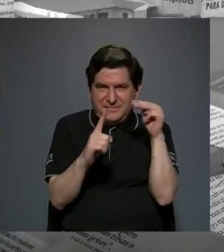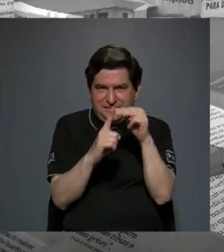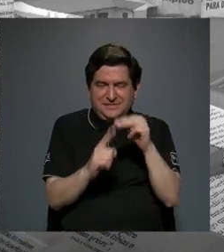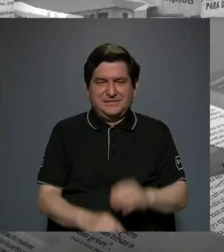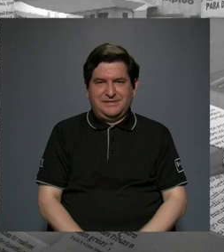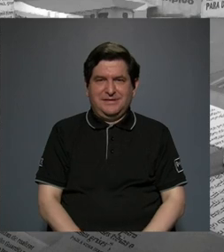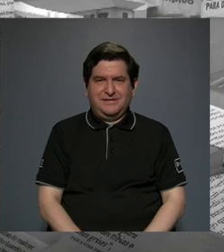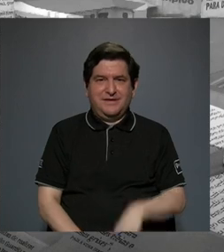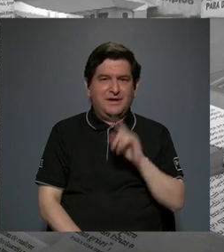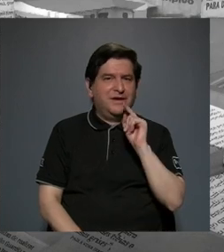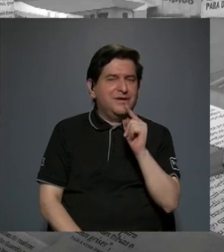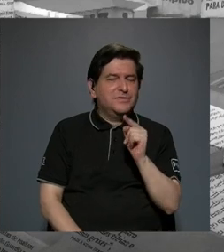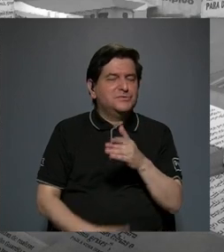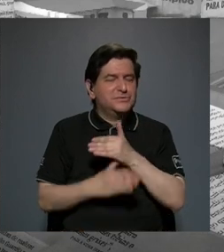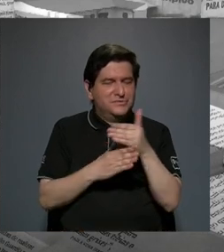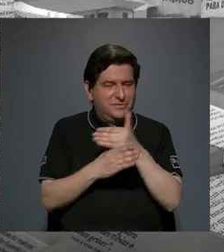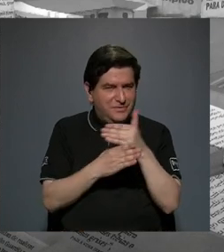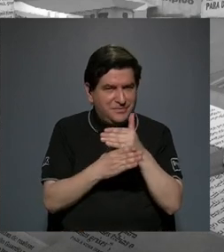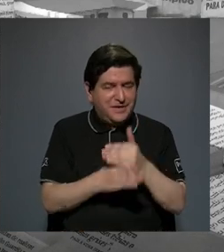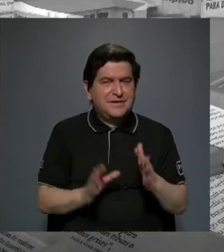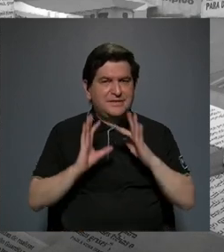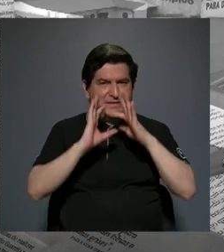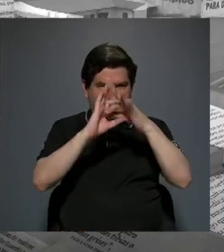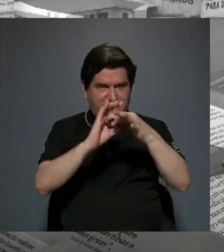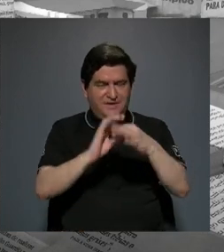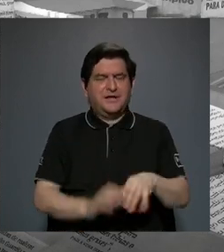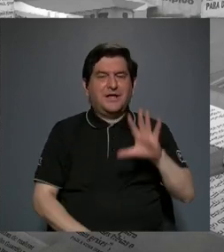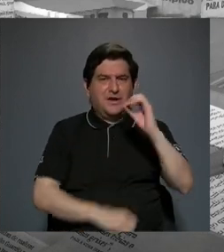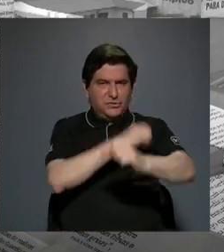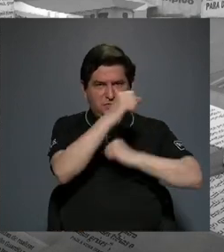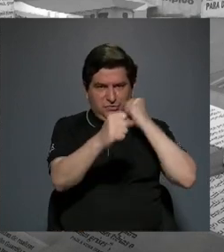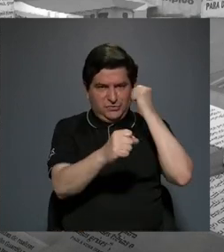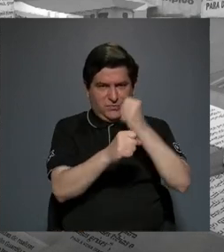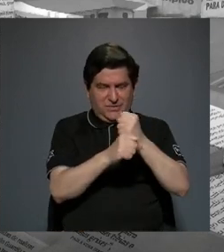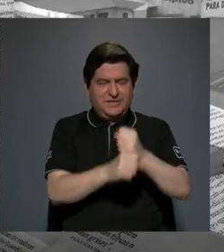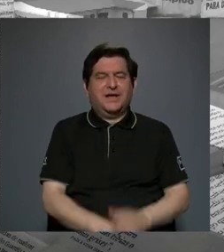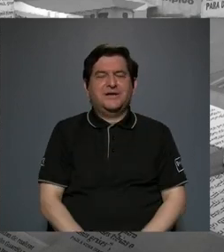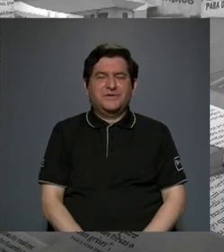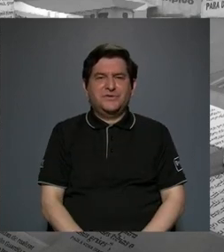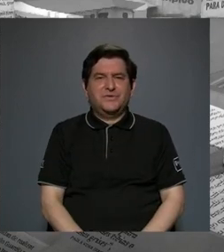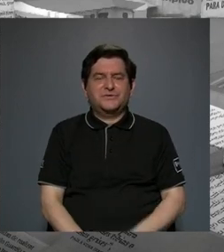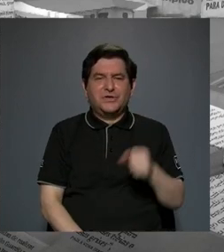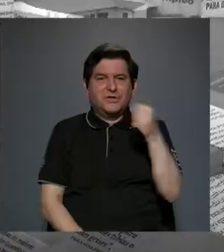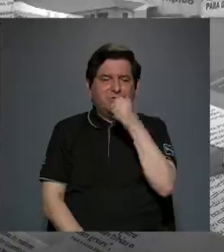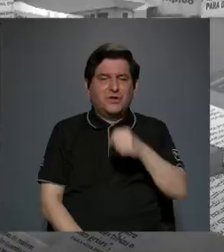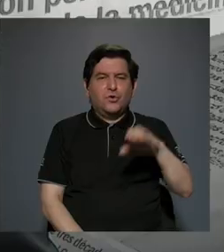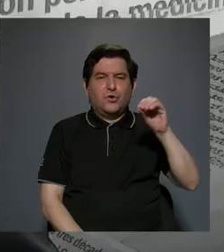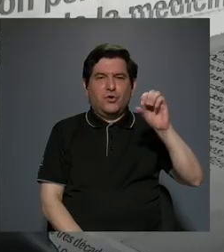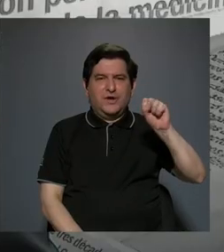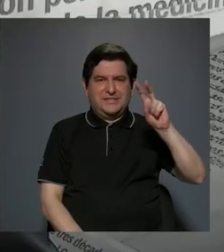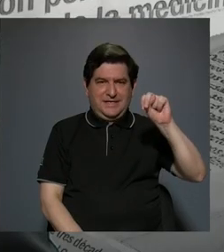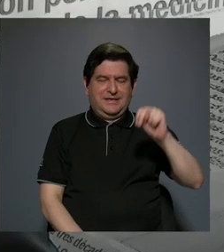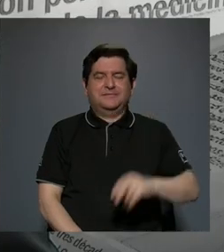que quiera compartir sobre este 50 aniversario del coro sinfónico